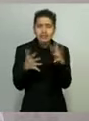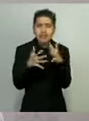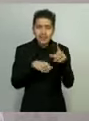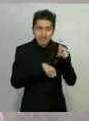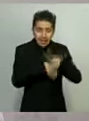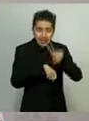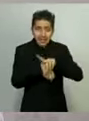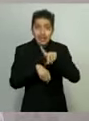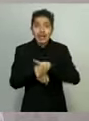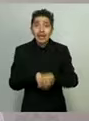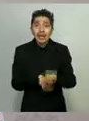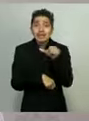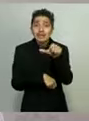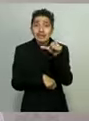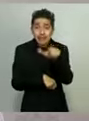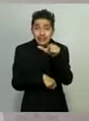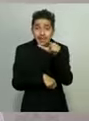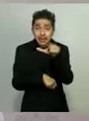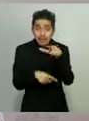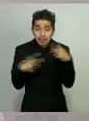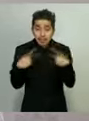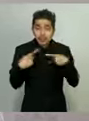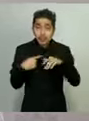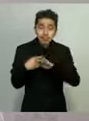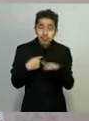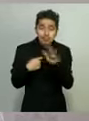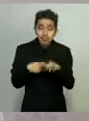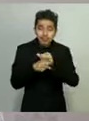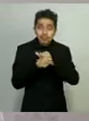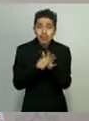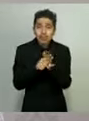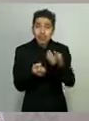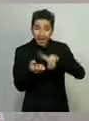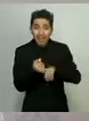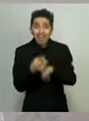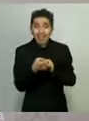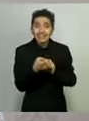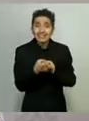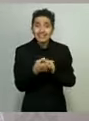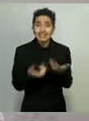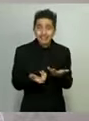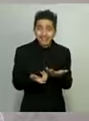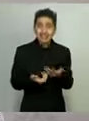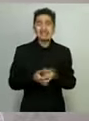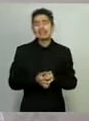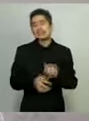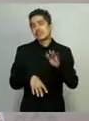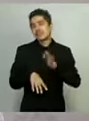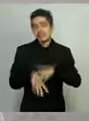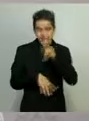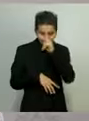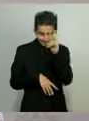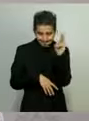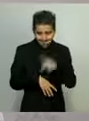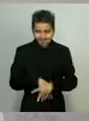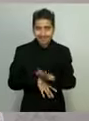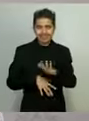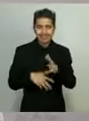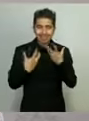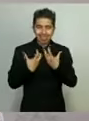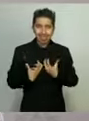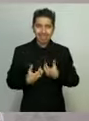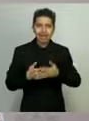fallecieron 17 personas por COVID. Sobre esta cruda realidad, quiero hablarle en primer lugar